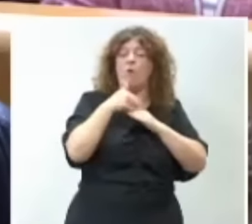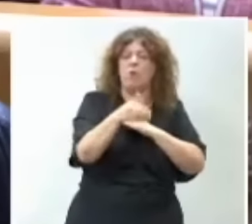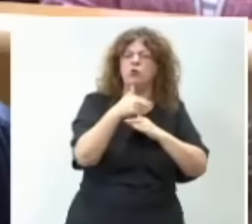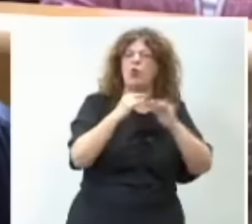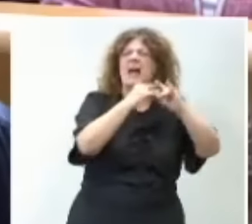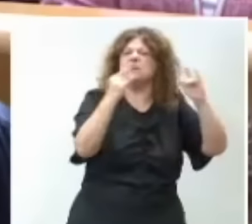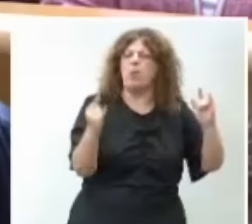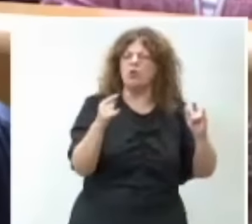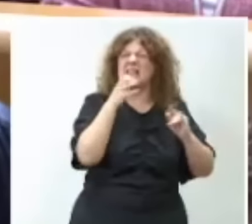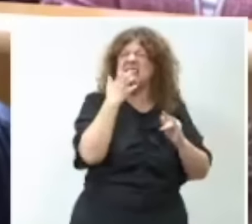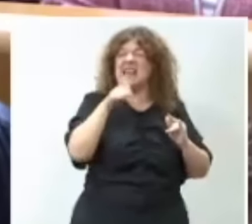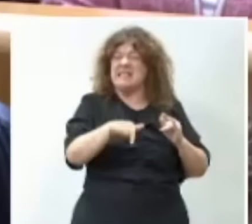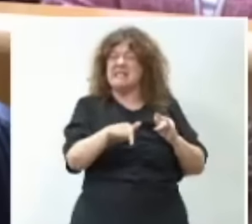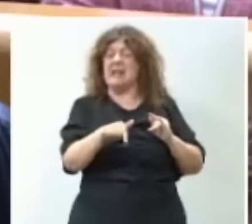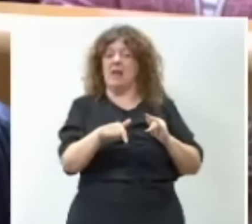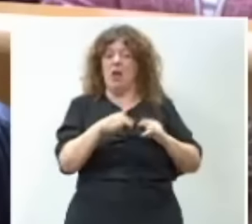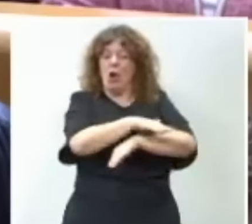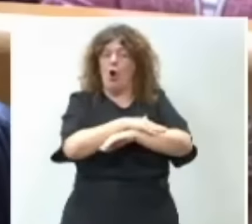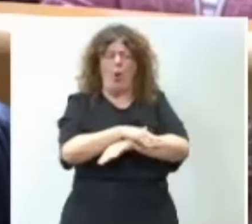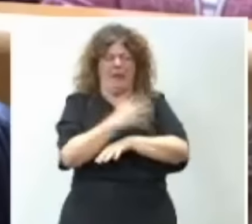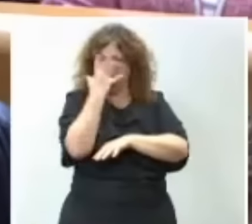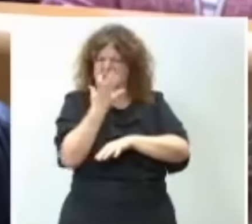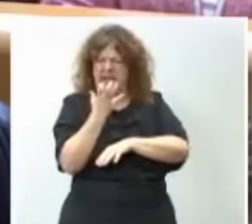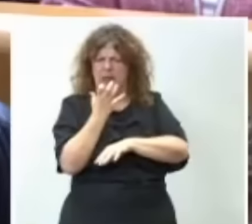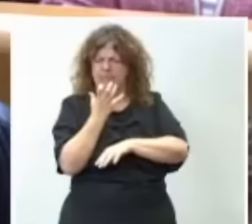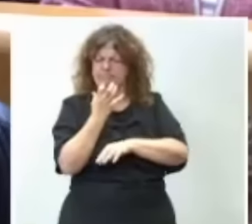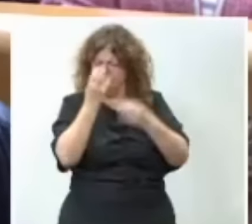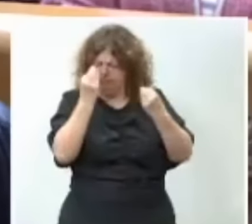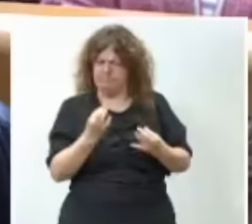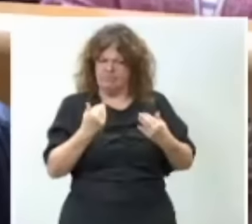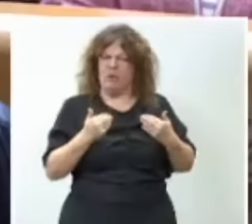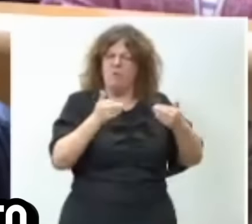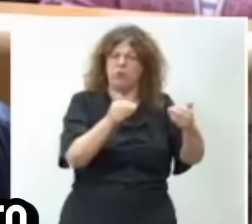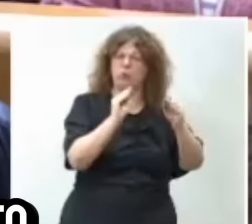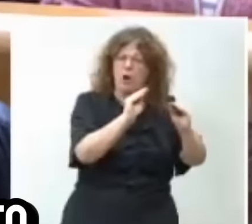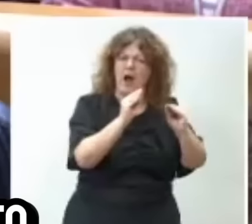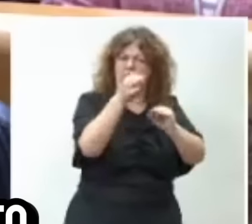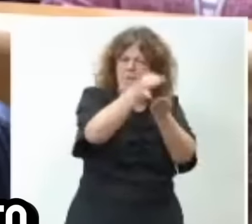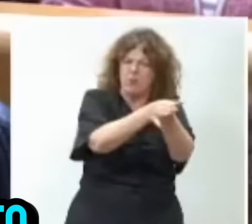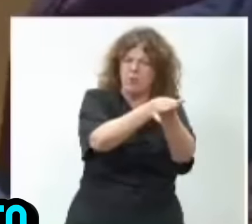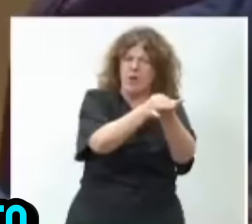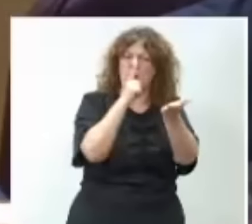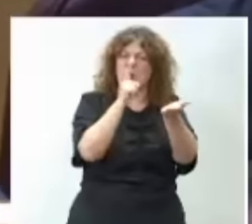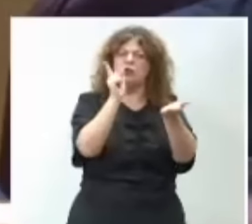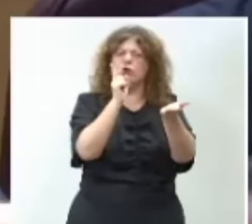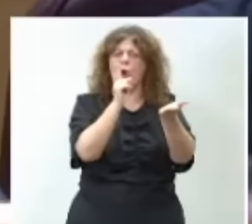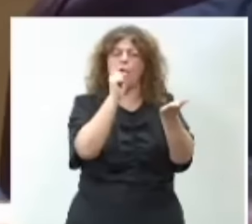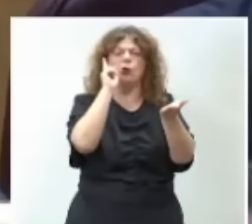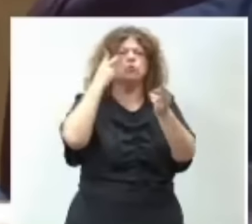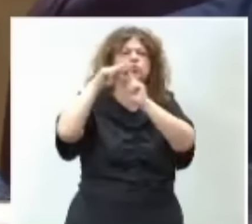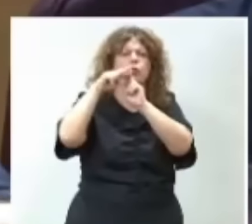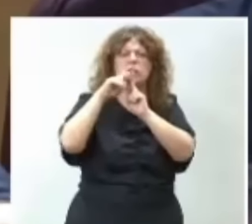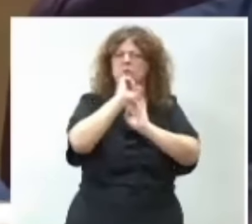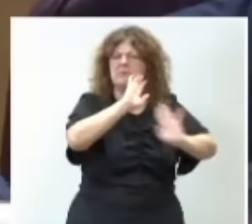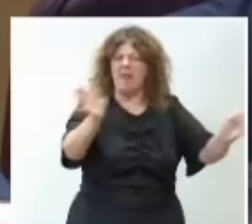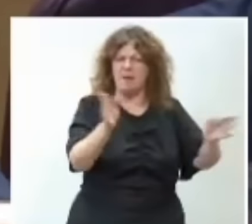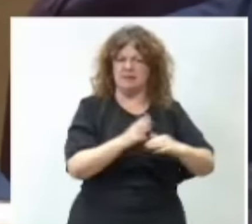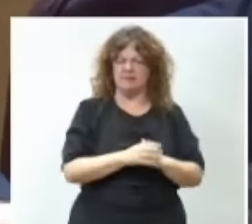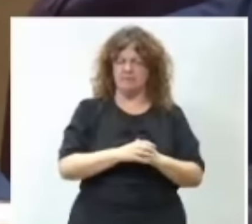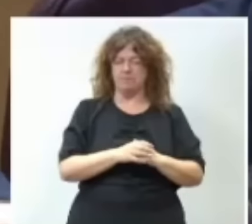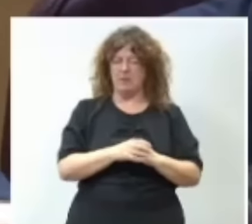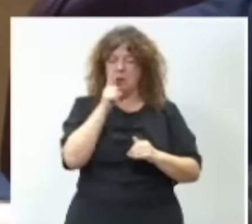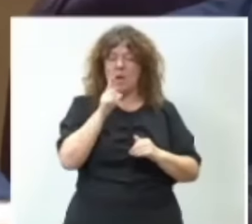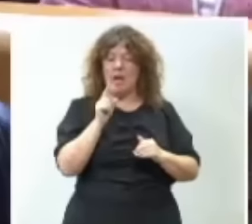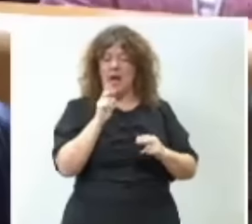Aspontes si este Gobierno no se tuviera tomado en serio ofrecer un futuro a Aspontes y hubiera dependido exclusivamente del asunto. Pero le voy a contestar a su